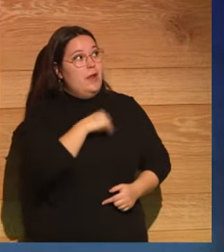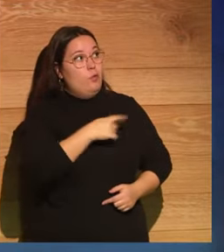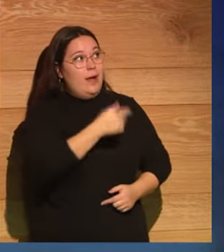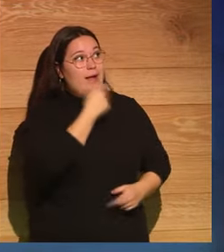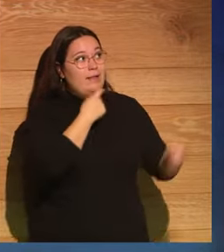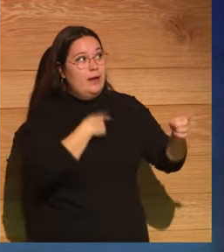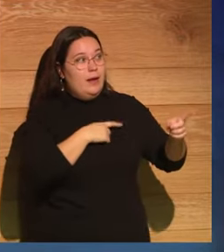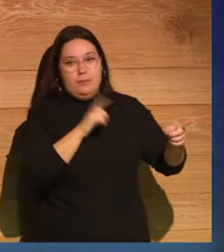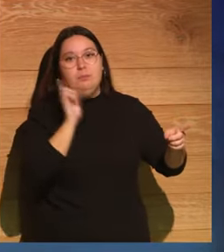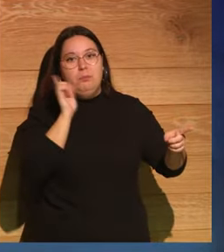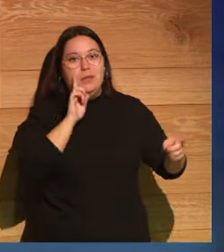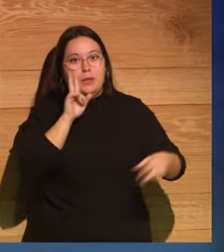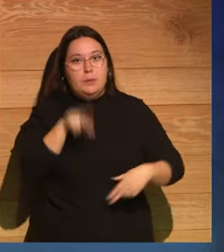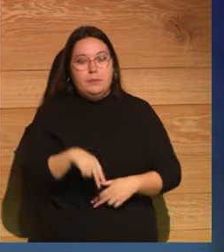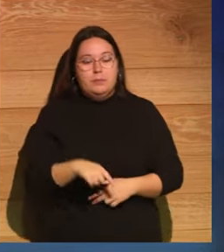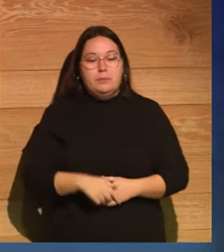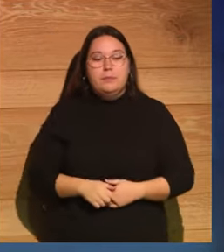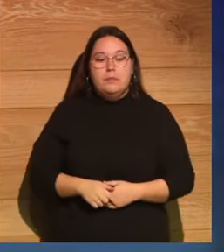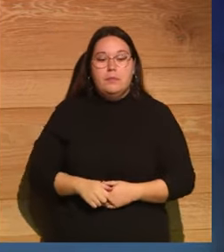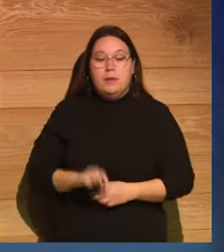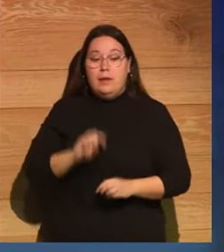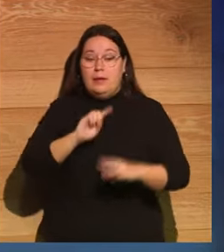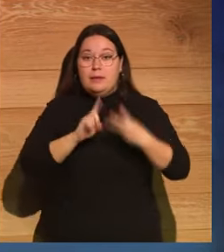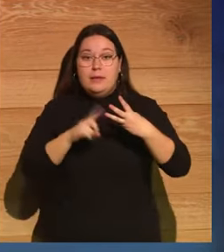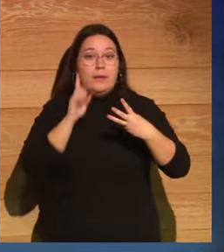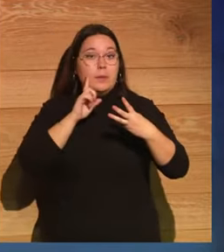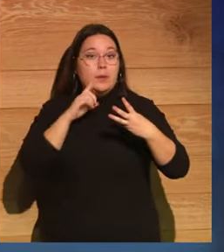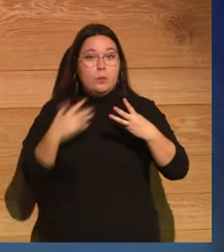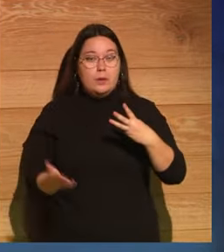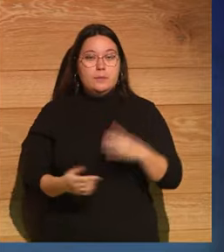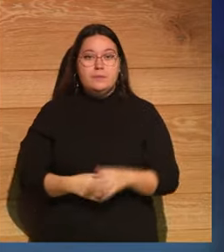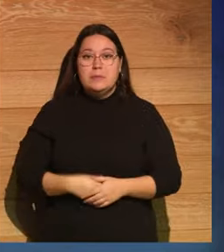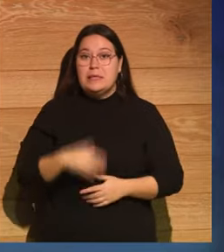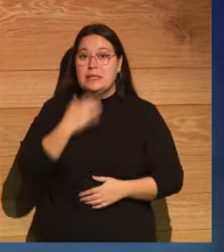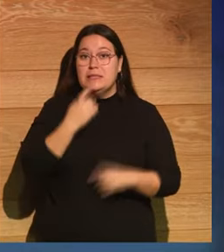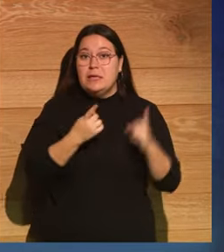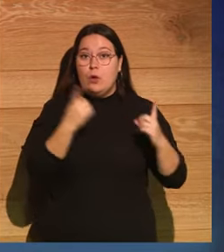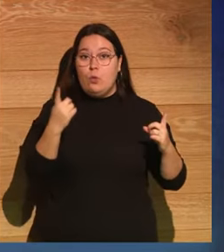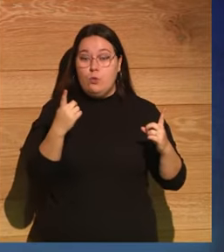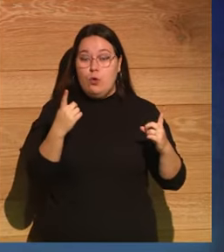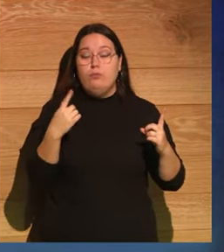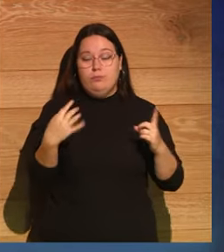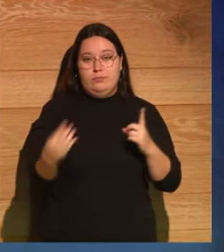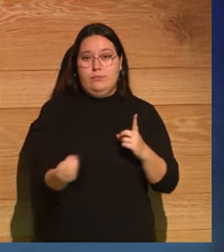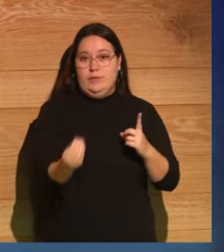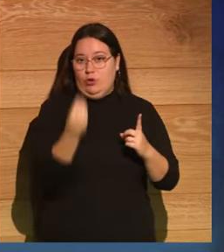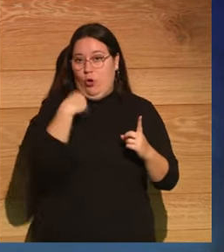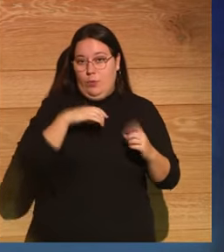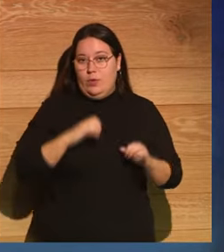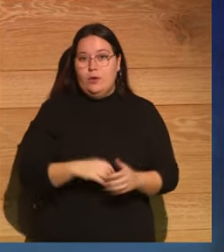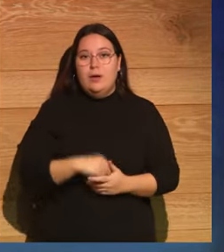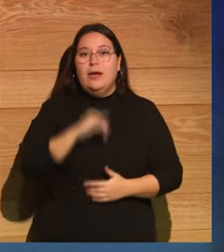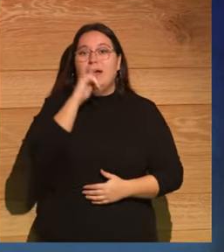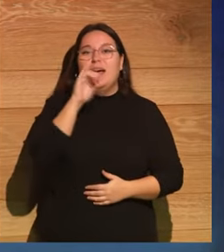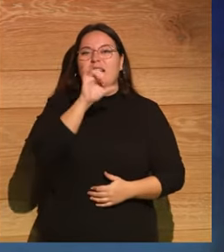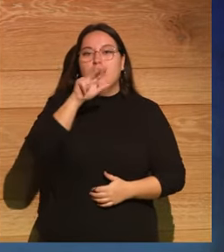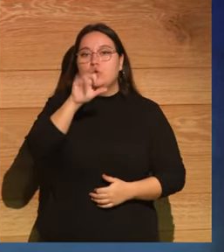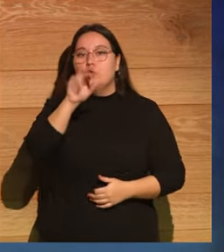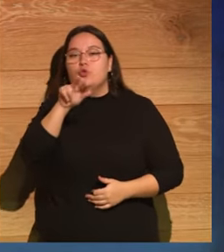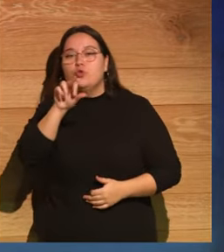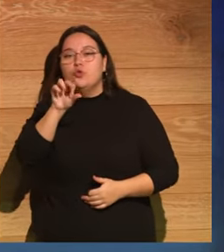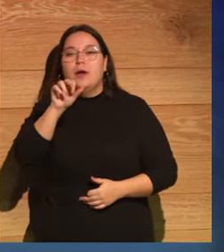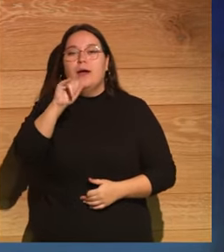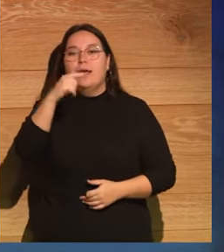mentira. La tercera mentira, si alguien se ha comido el bulo, tampoco es cierto que Jesús Gil siga vivo en una isla